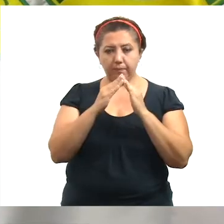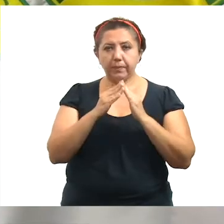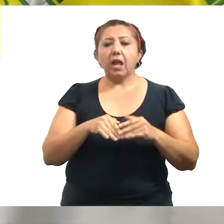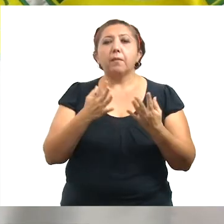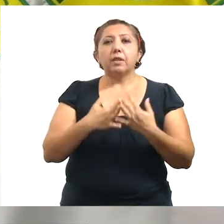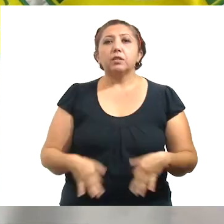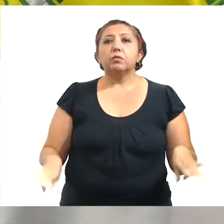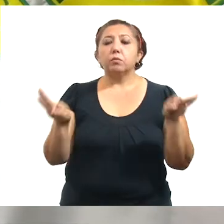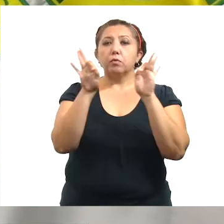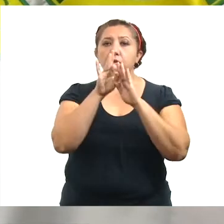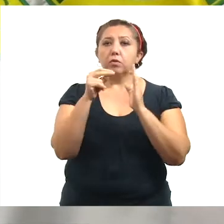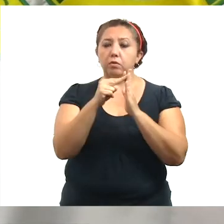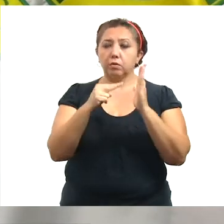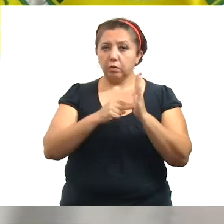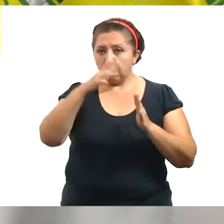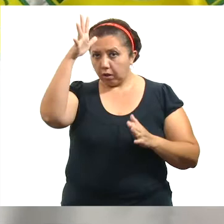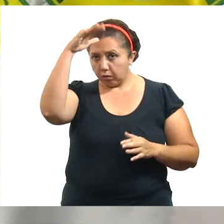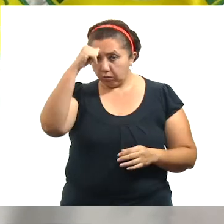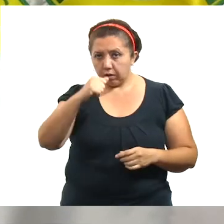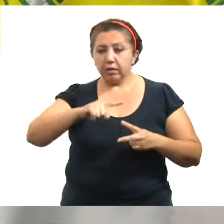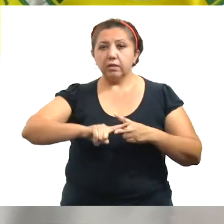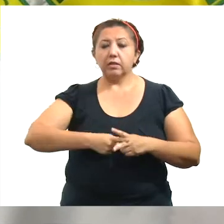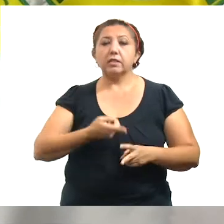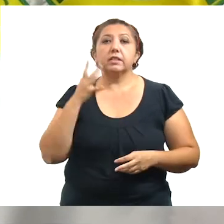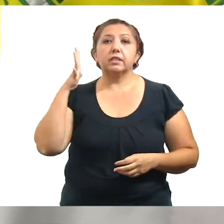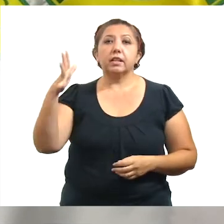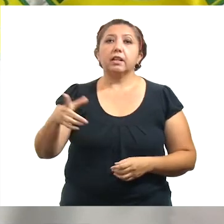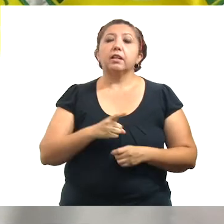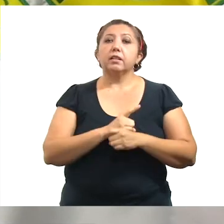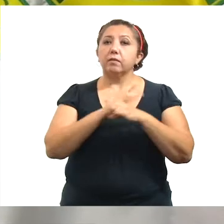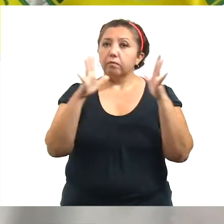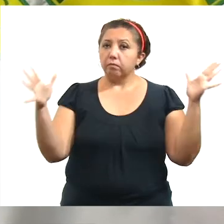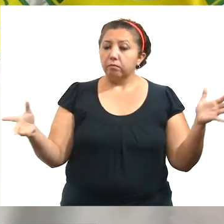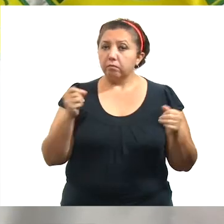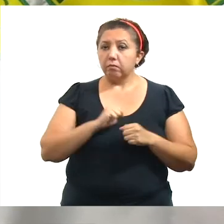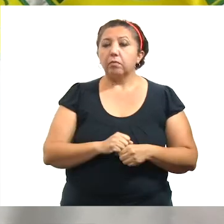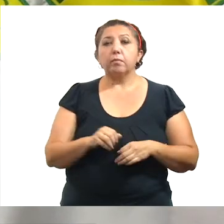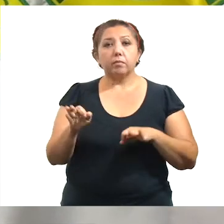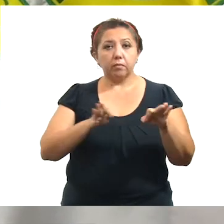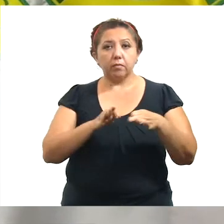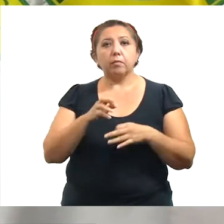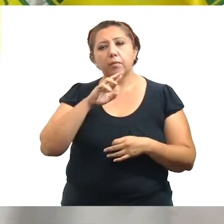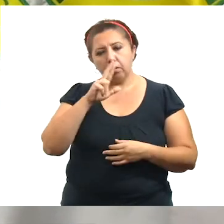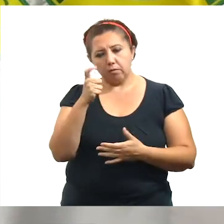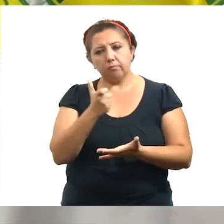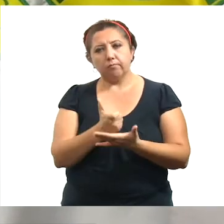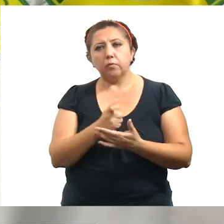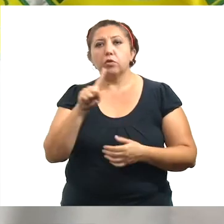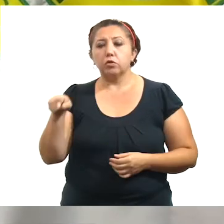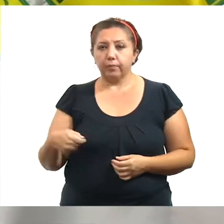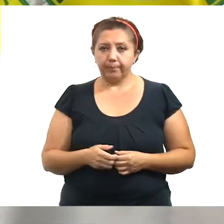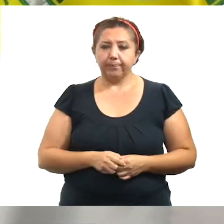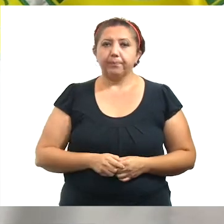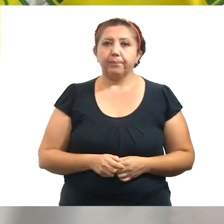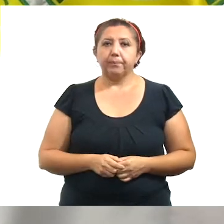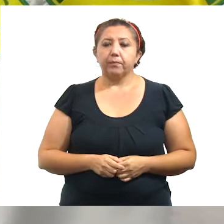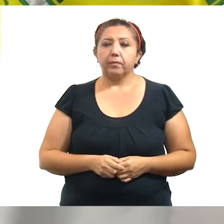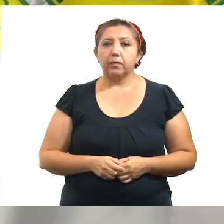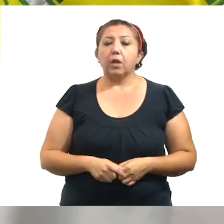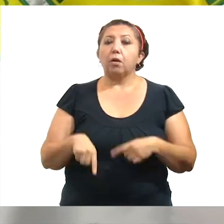Las principales medidas y acciones acordadas que entrarán en vigor para promover el empleo y mejorar el ingreso familiar son las siguientes.